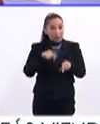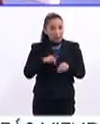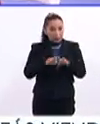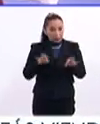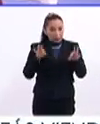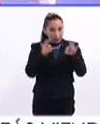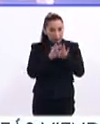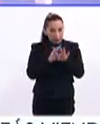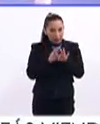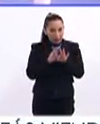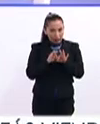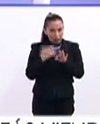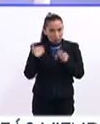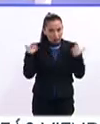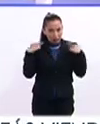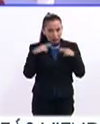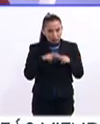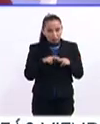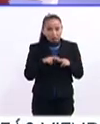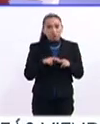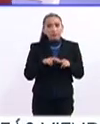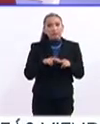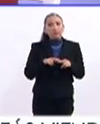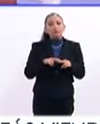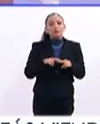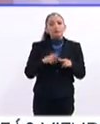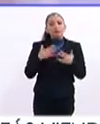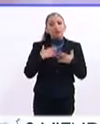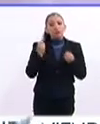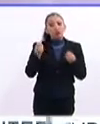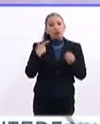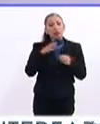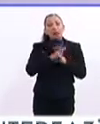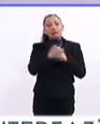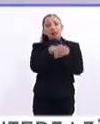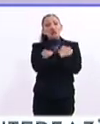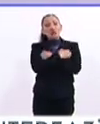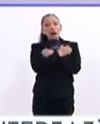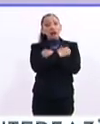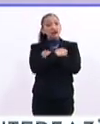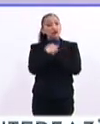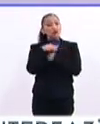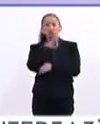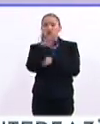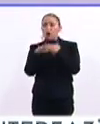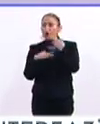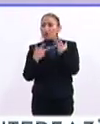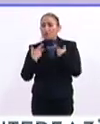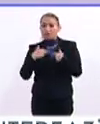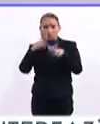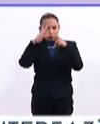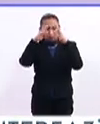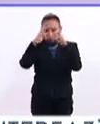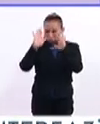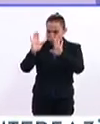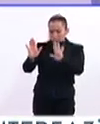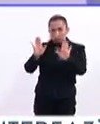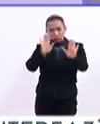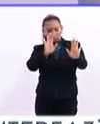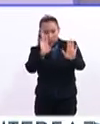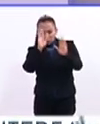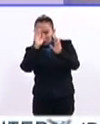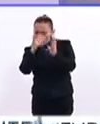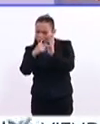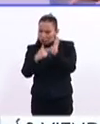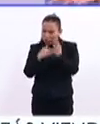la importancia que tenemos como maestros, es que mucho tiene que ver con la educación. sea, toda la gente respeta, respeta